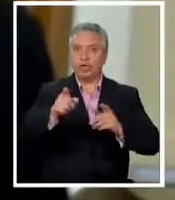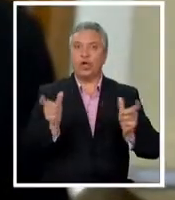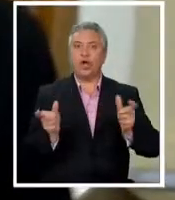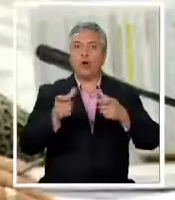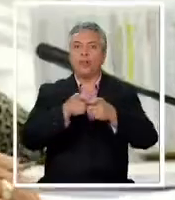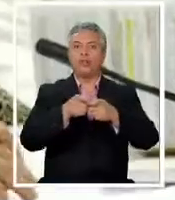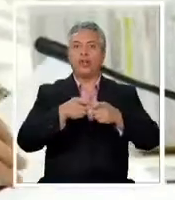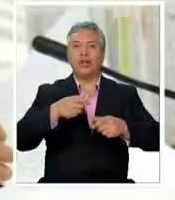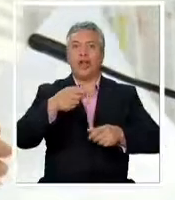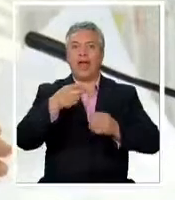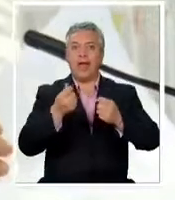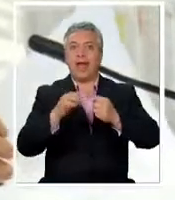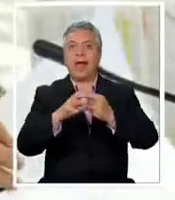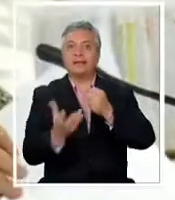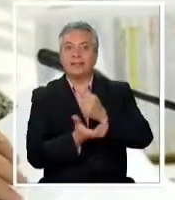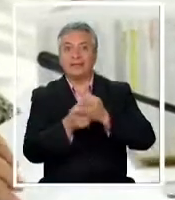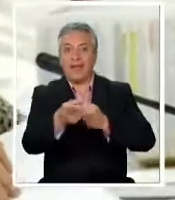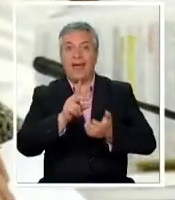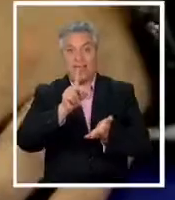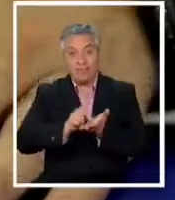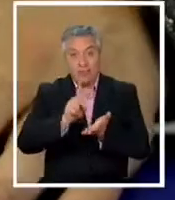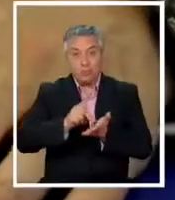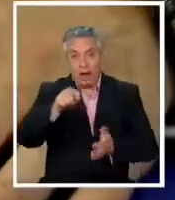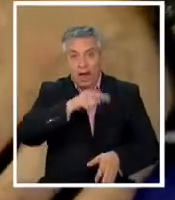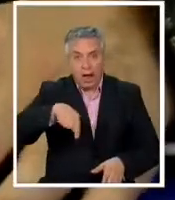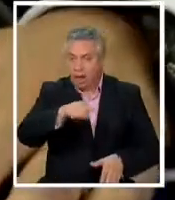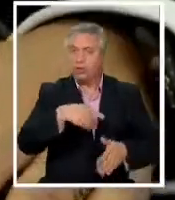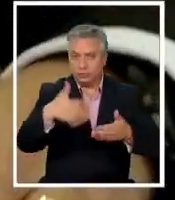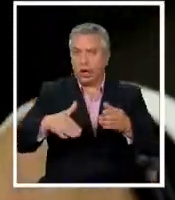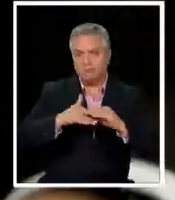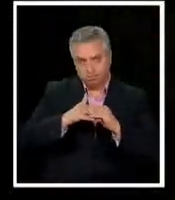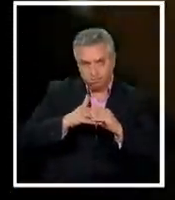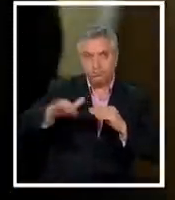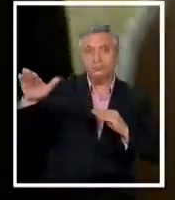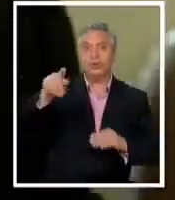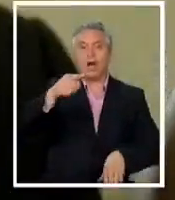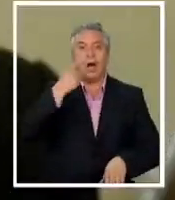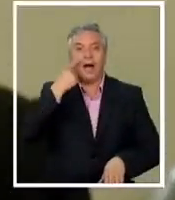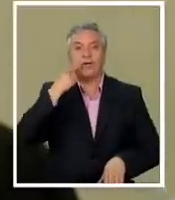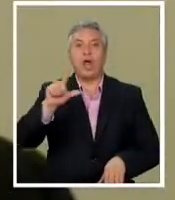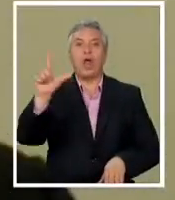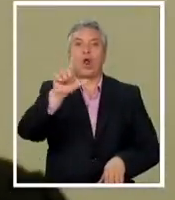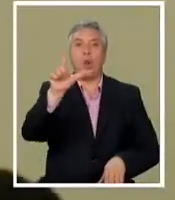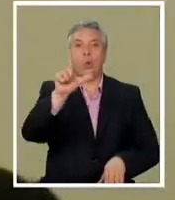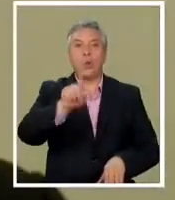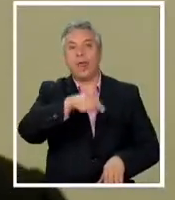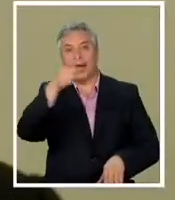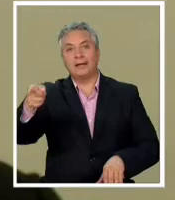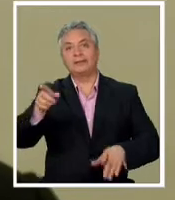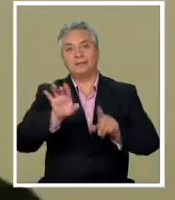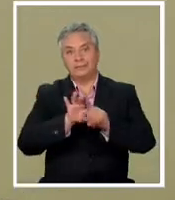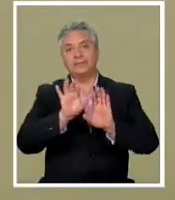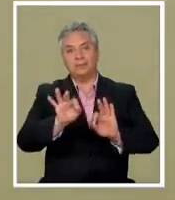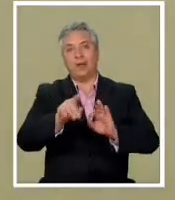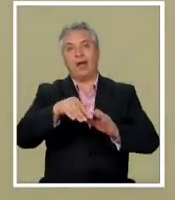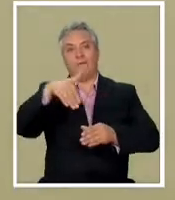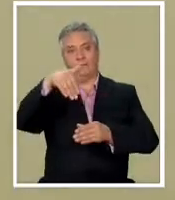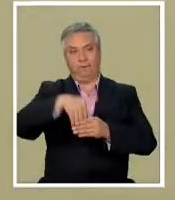Hacienda de la Cámara de Diputados despachó la iniciativa y será votada el lunes por la Sala de la Cámara Baja.